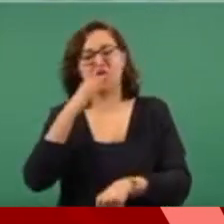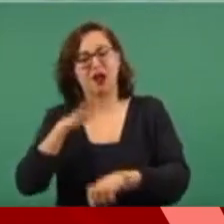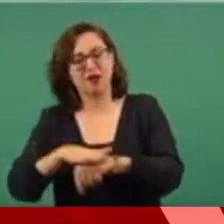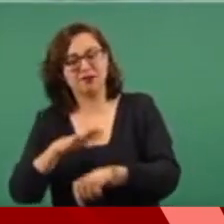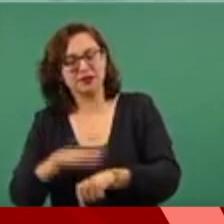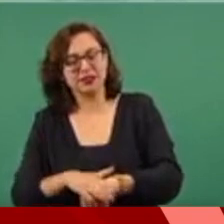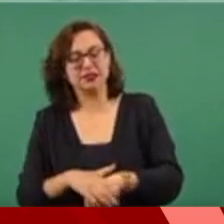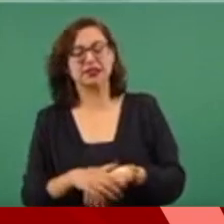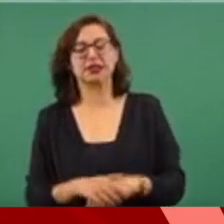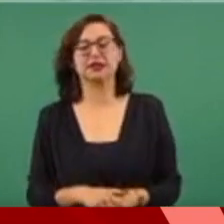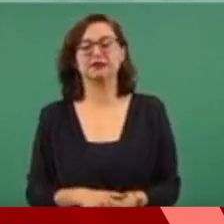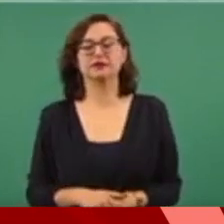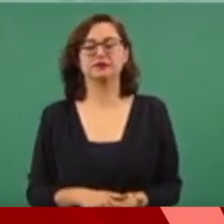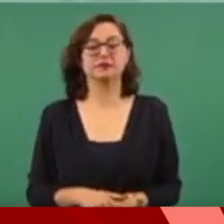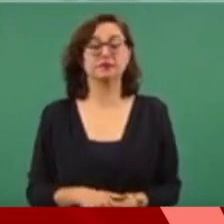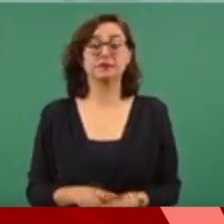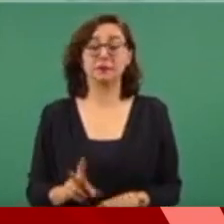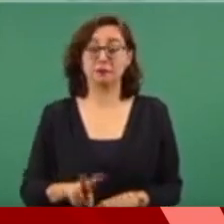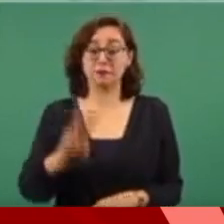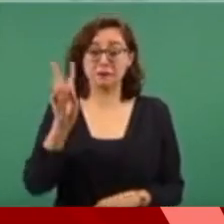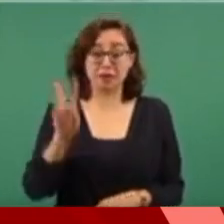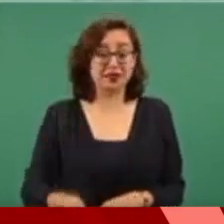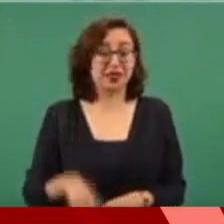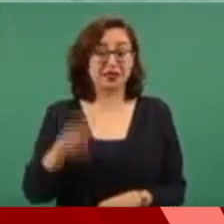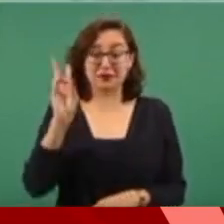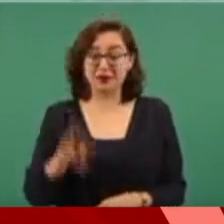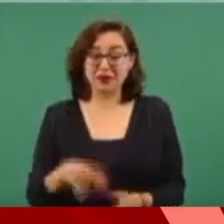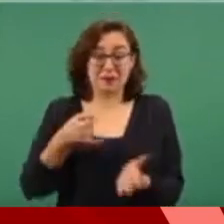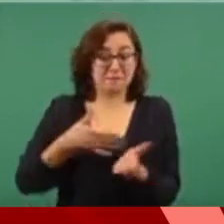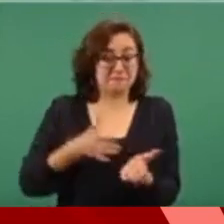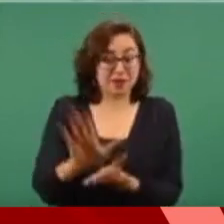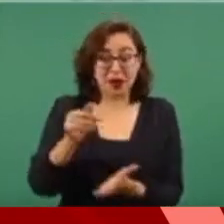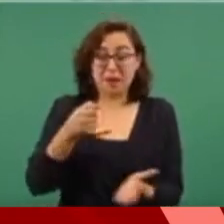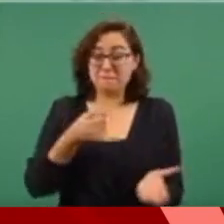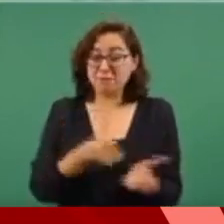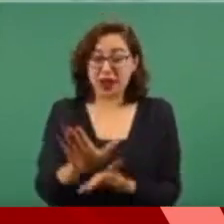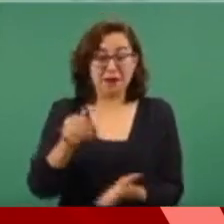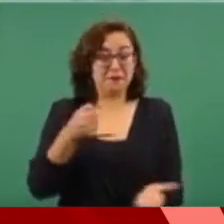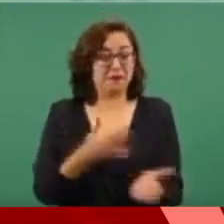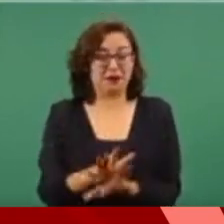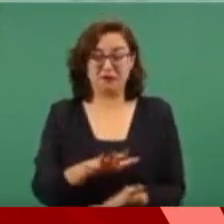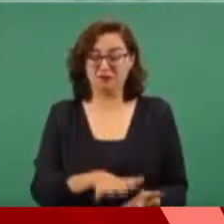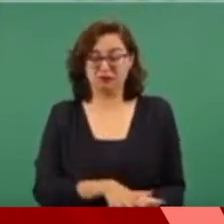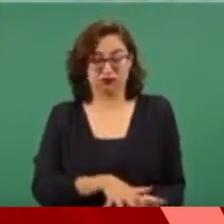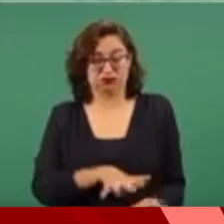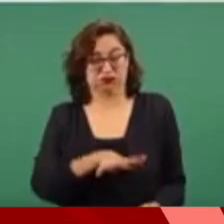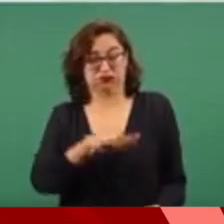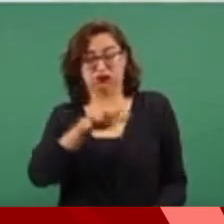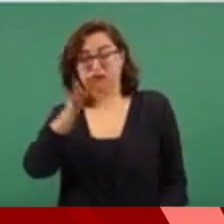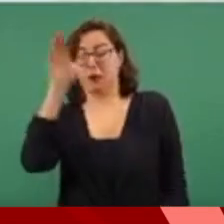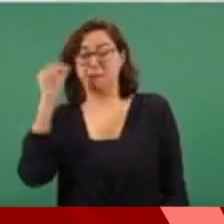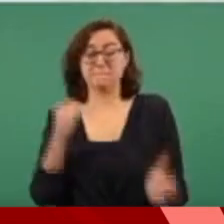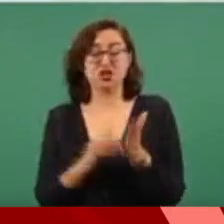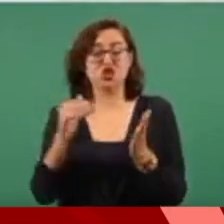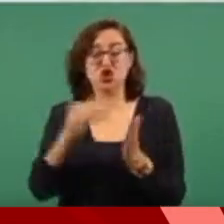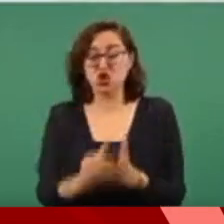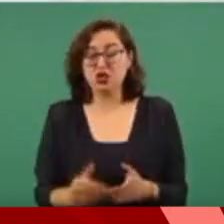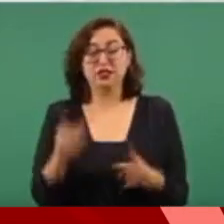Estamos hablando de millones de ejemplares que se han entregado casa por casa para